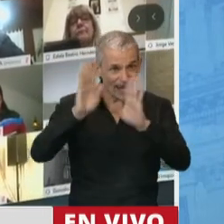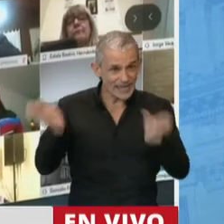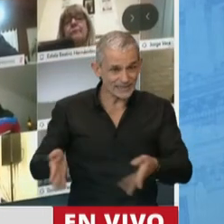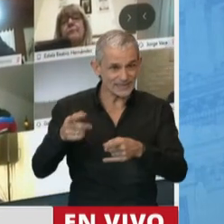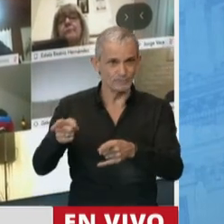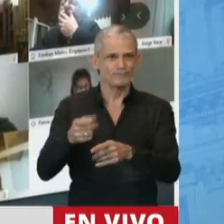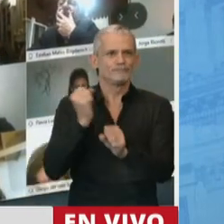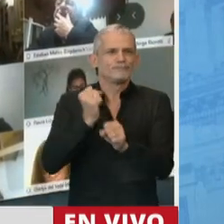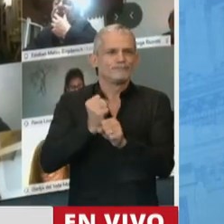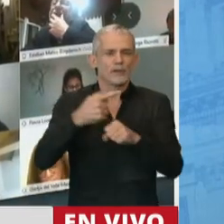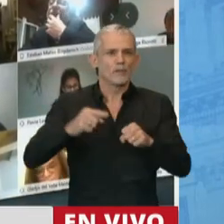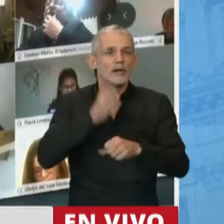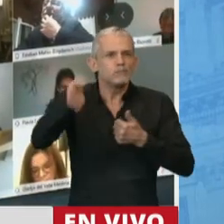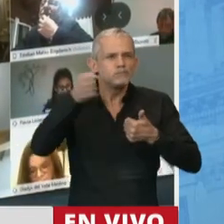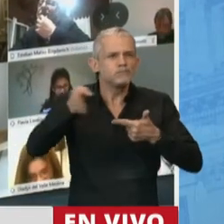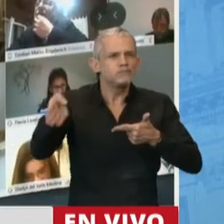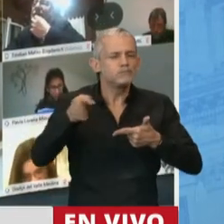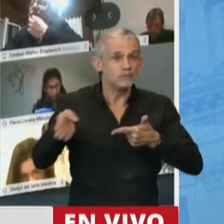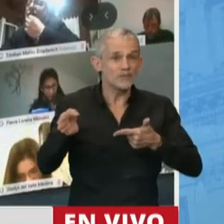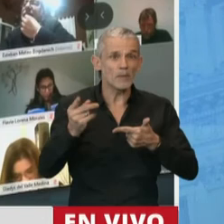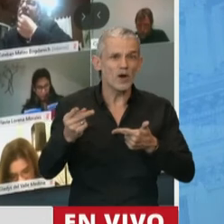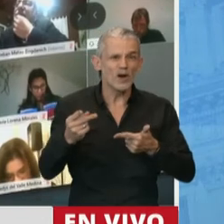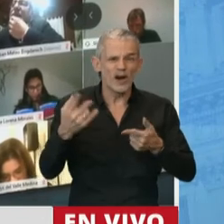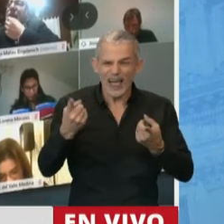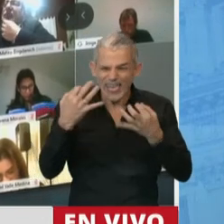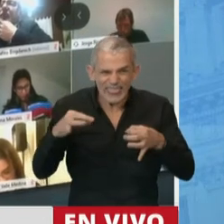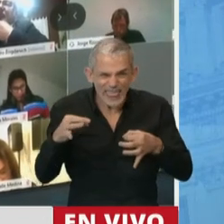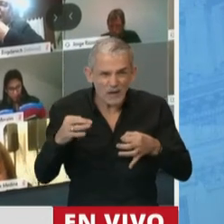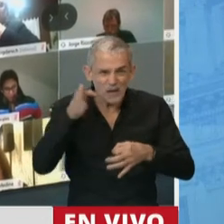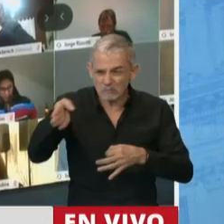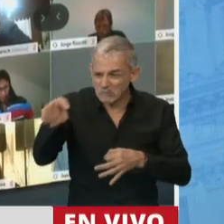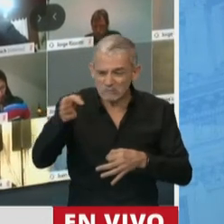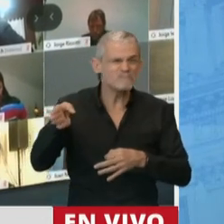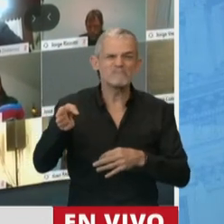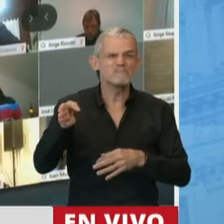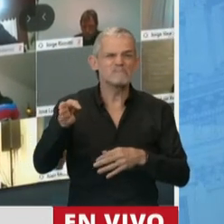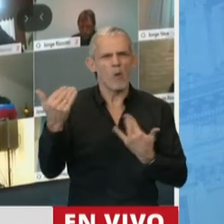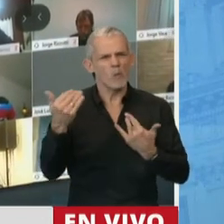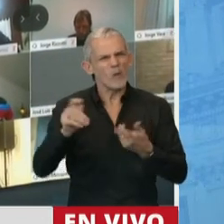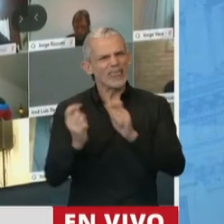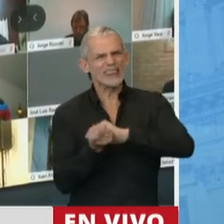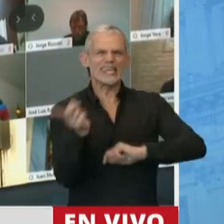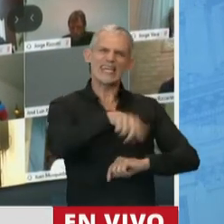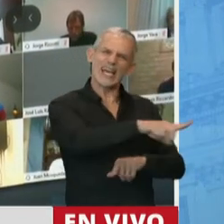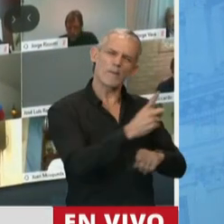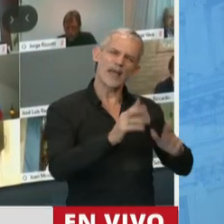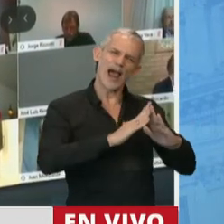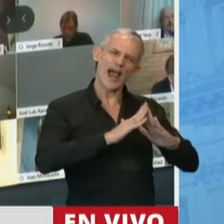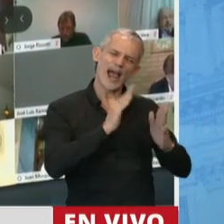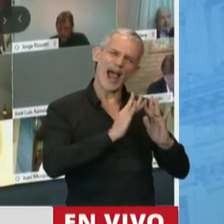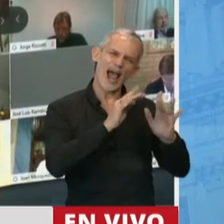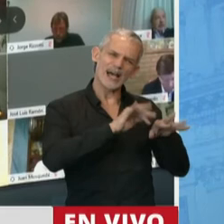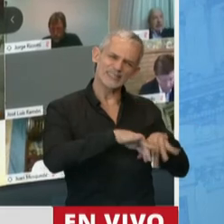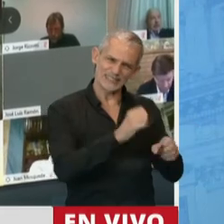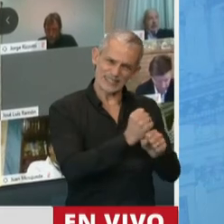cumplen tareas presenciales, pero que no son esenciales y que podrían transformarse en teletrabajo. Hoy la diputada Morales